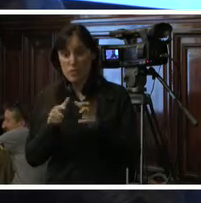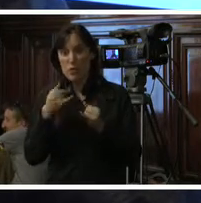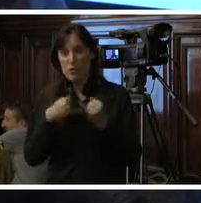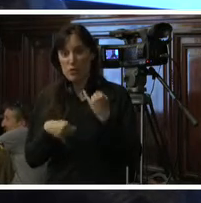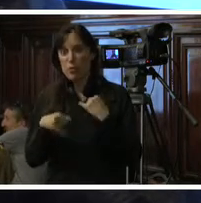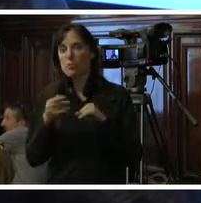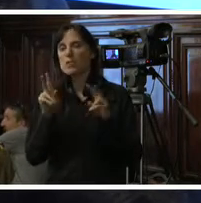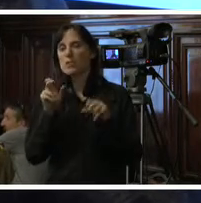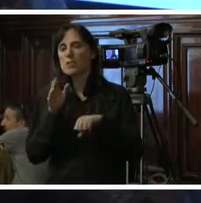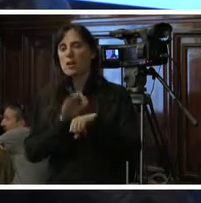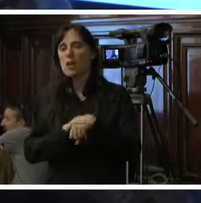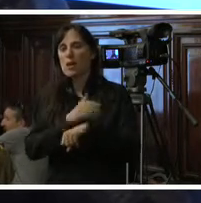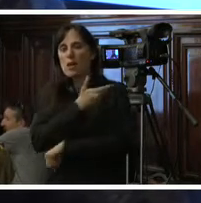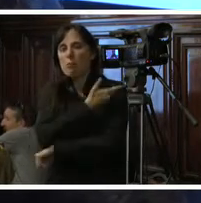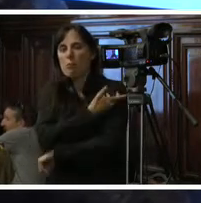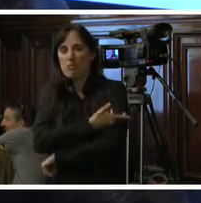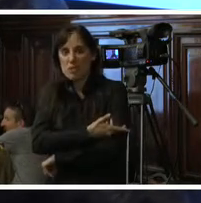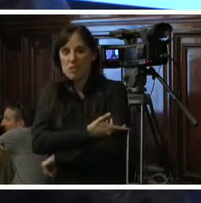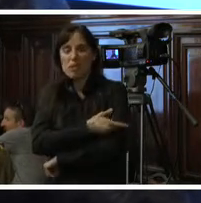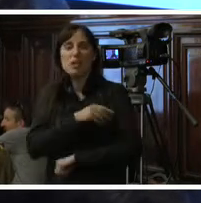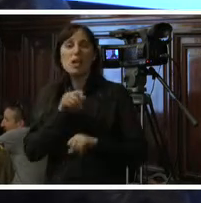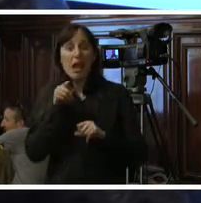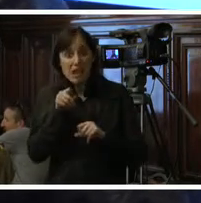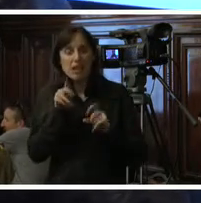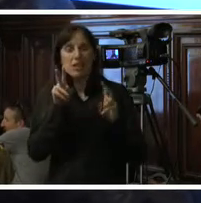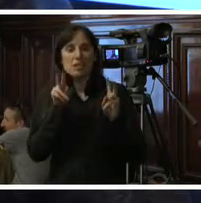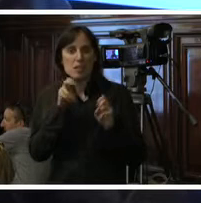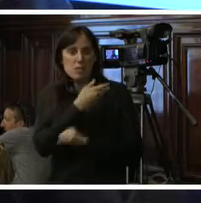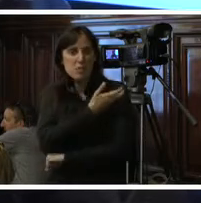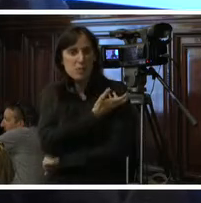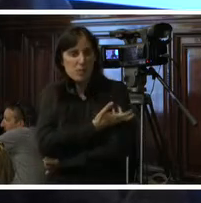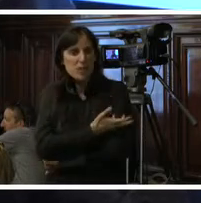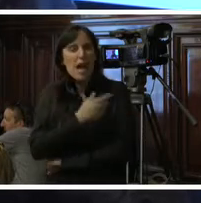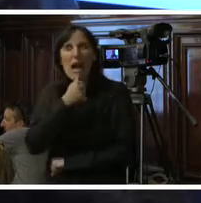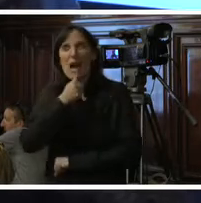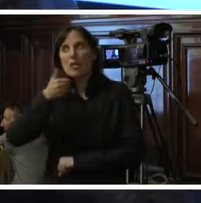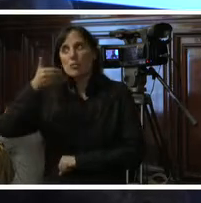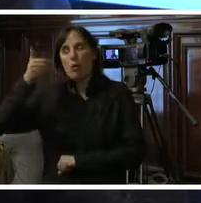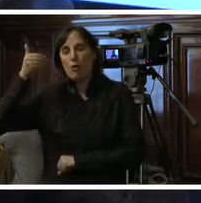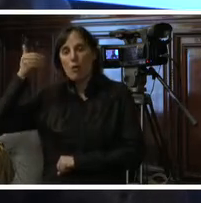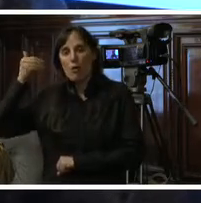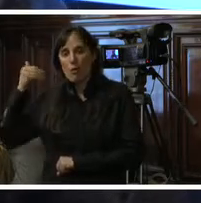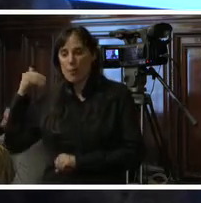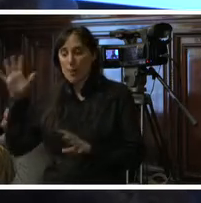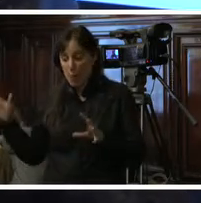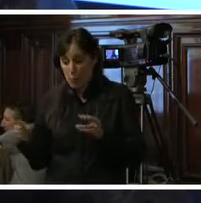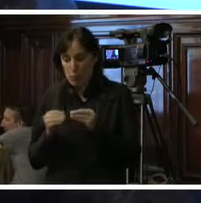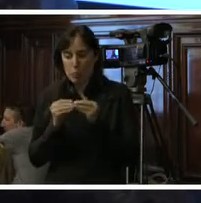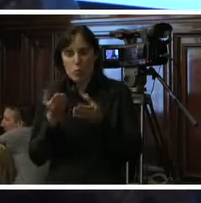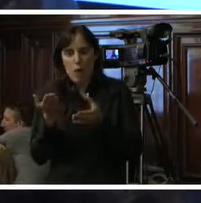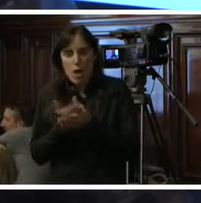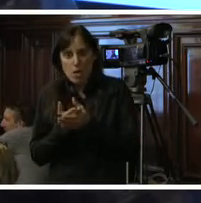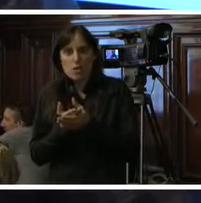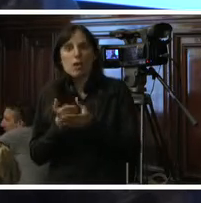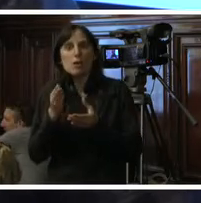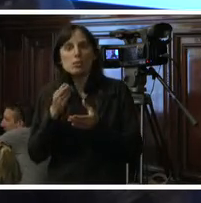sobre pobreza y ese tema de la pobreza que históricamente esta comisión ha incorporado a la agenda con un informe